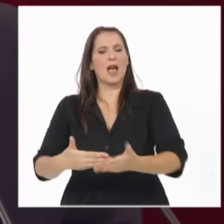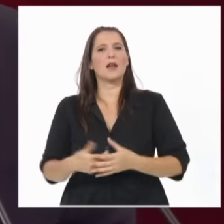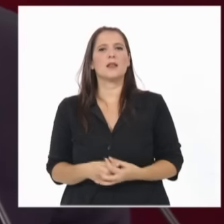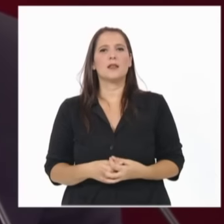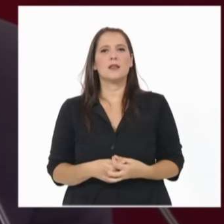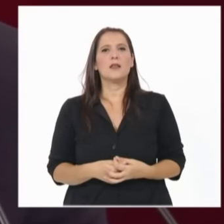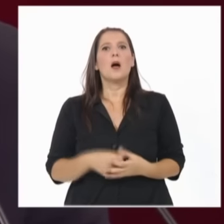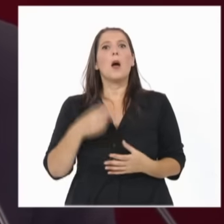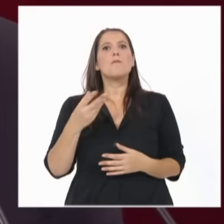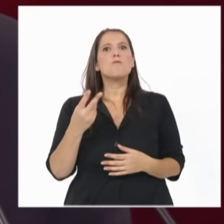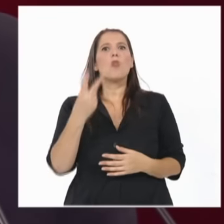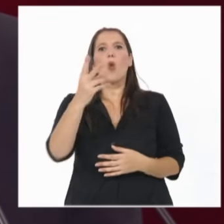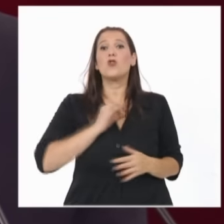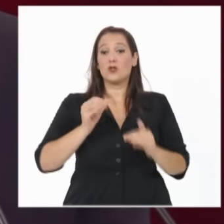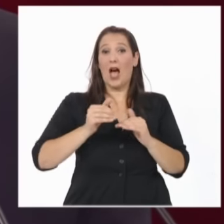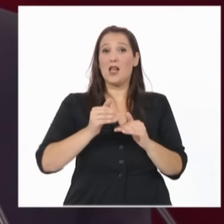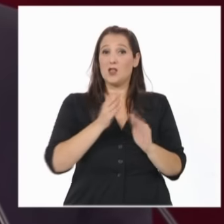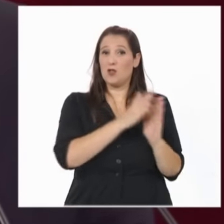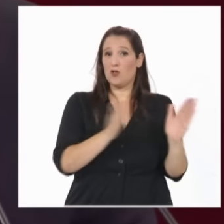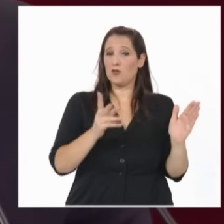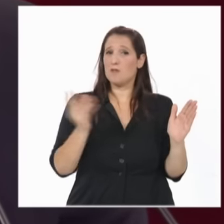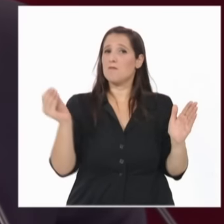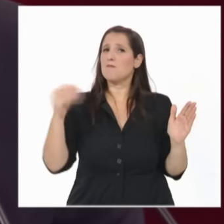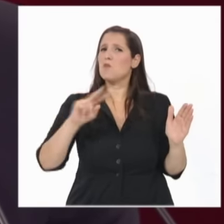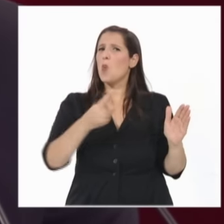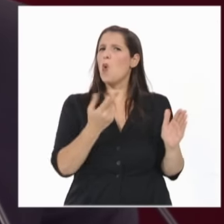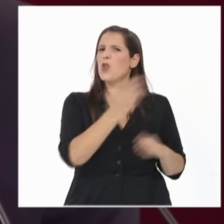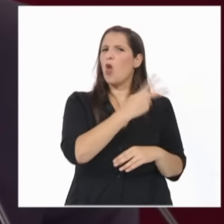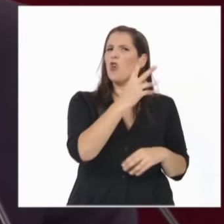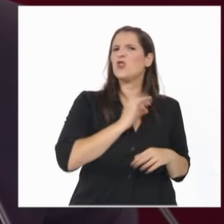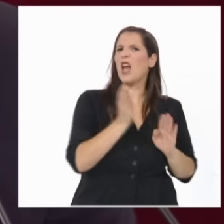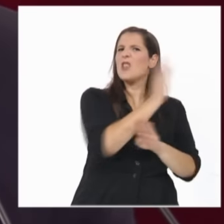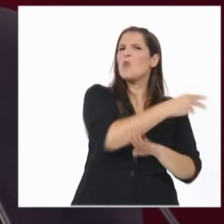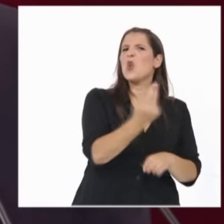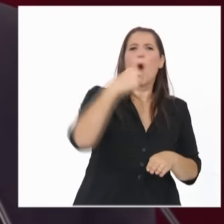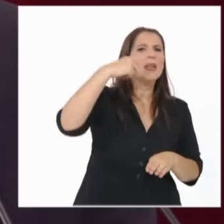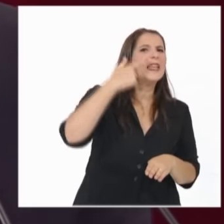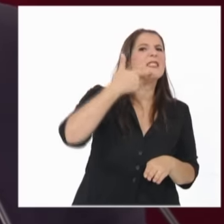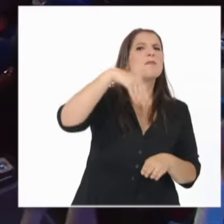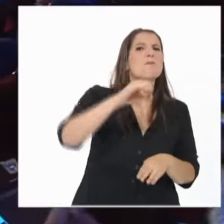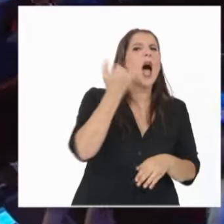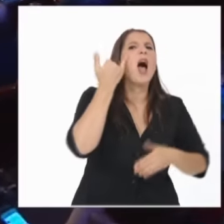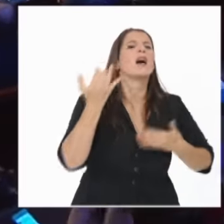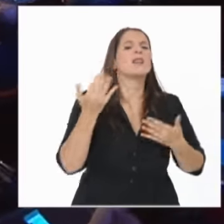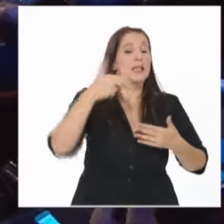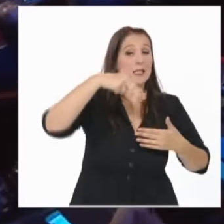A más de dos años de su muerte, queremos saber qué pasó con el fiscal Nisman y con su denuncia.